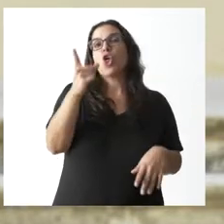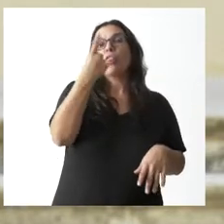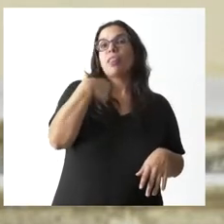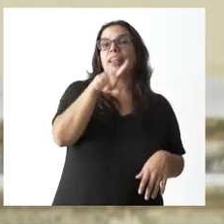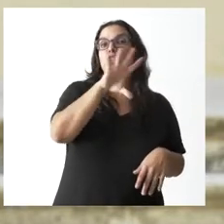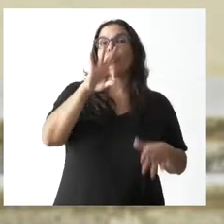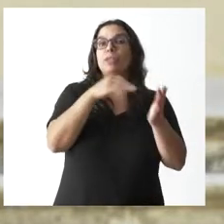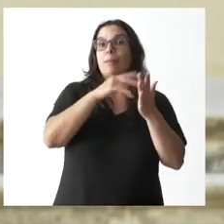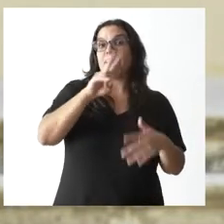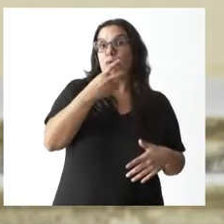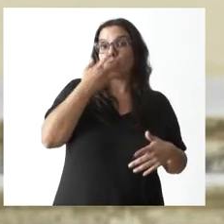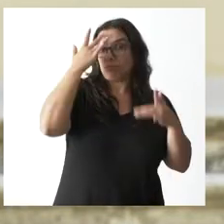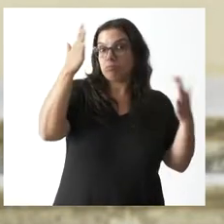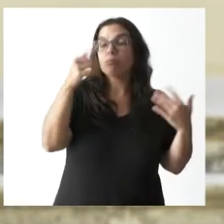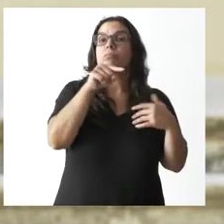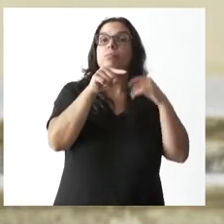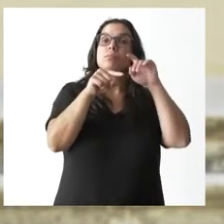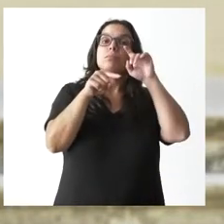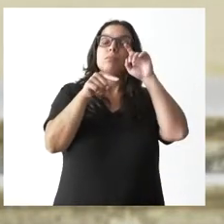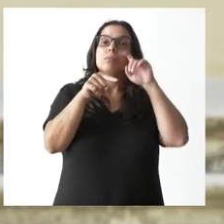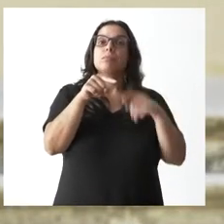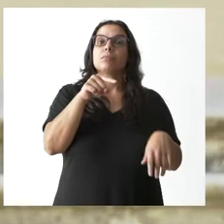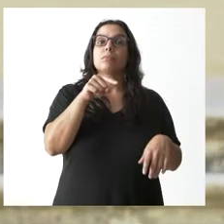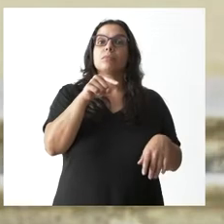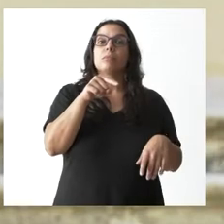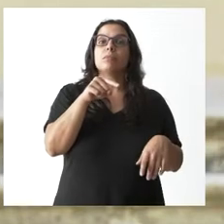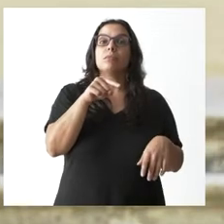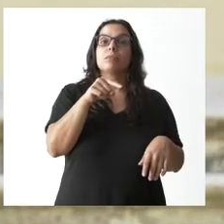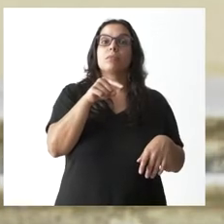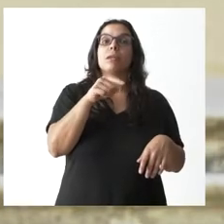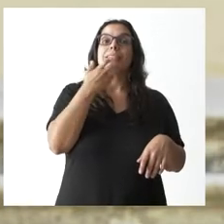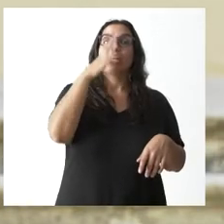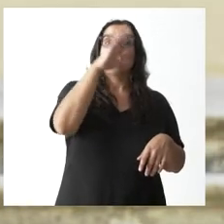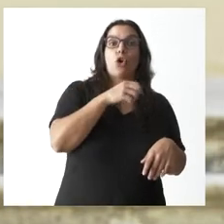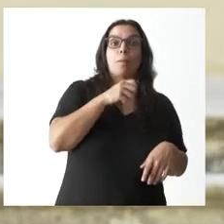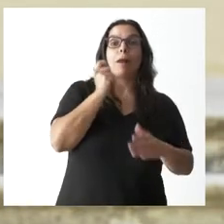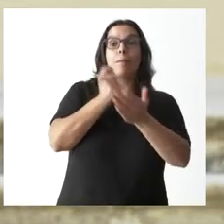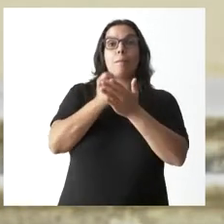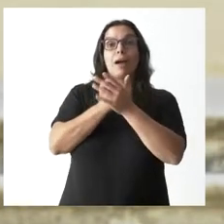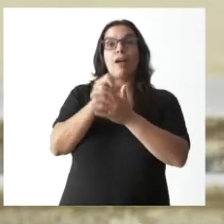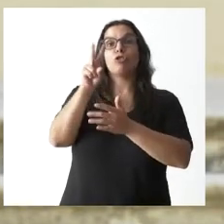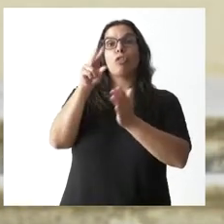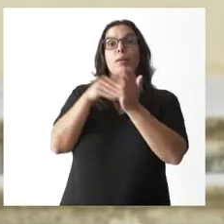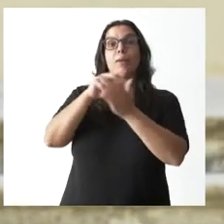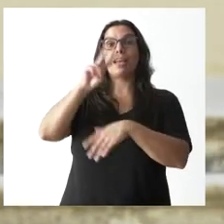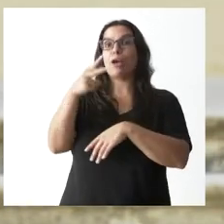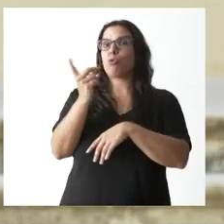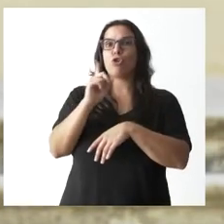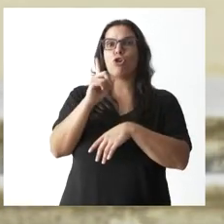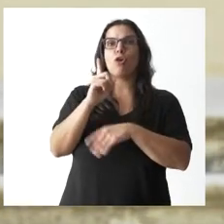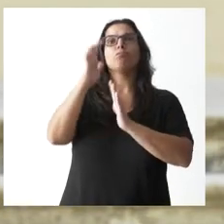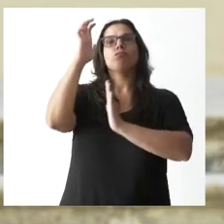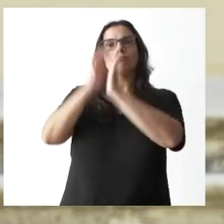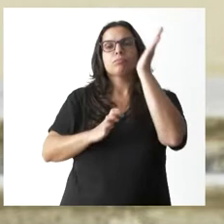.000 euros, en vez de 12.000 euros va a pagar 3.000 euros. Va a tener un